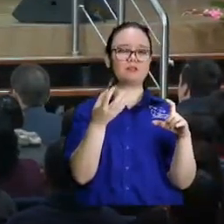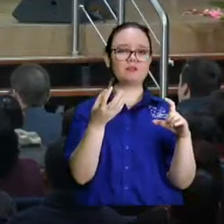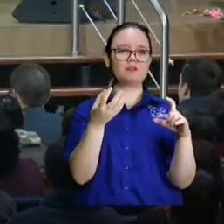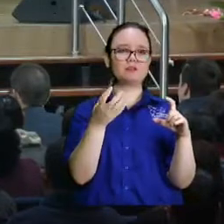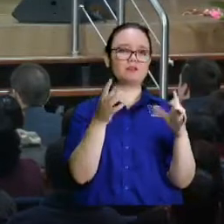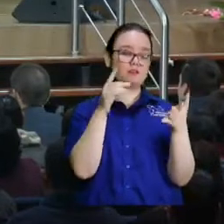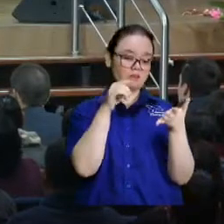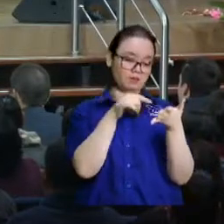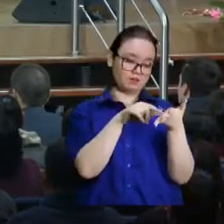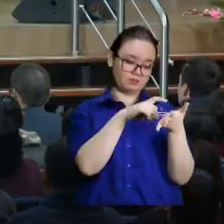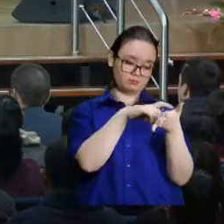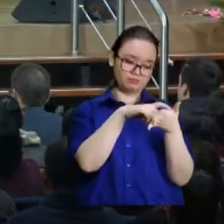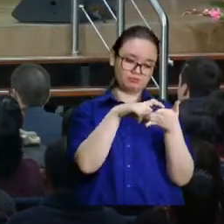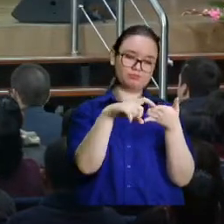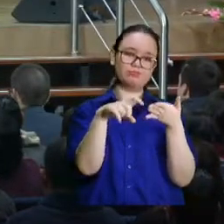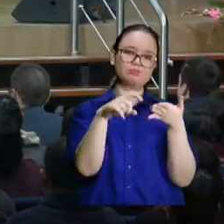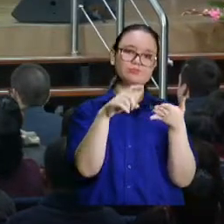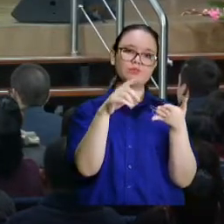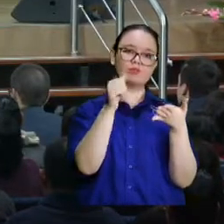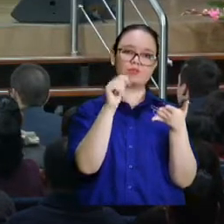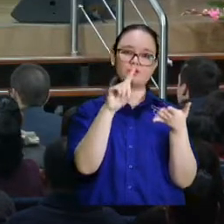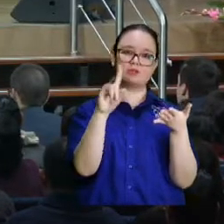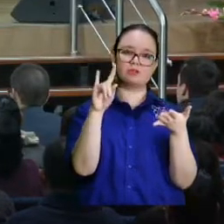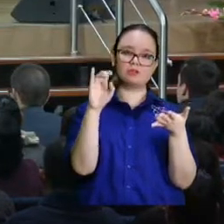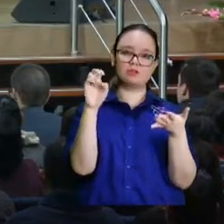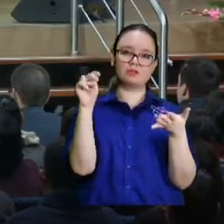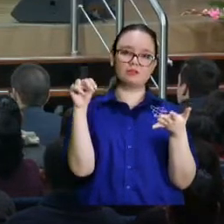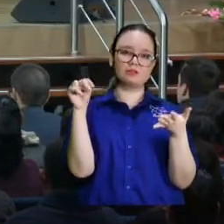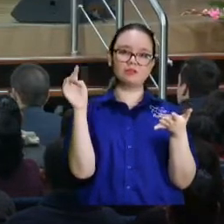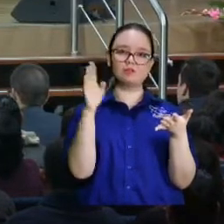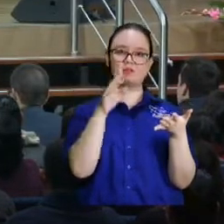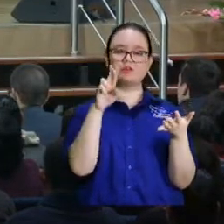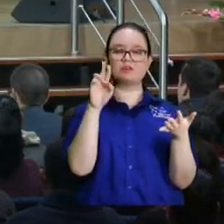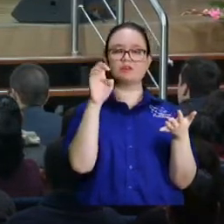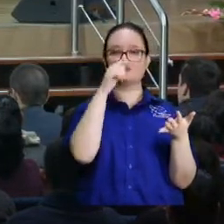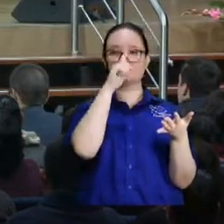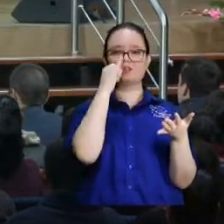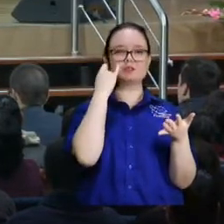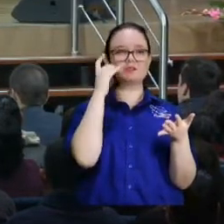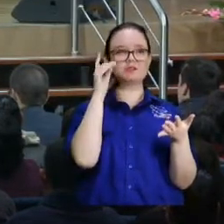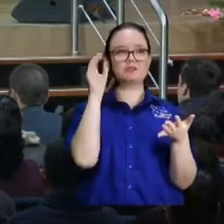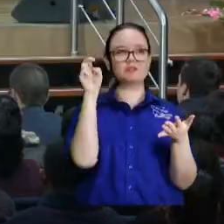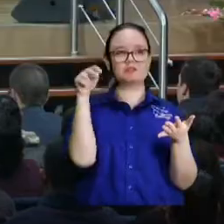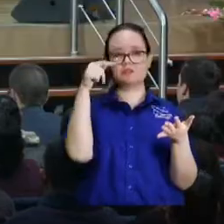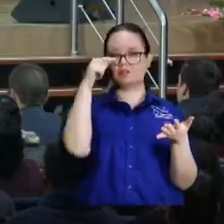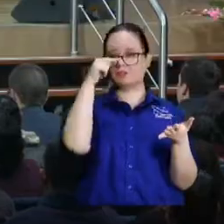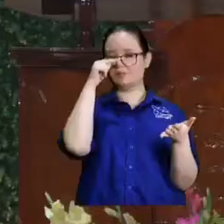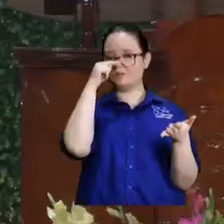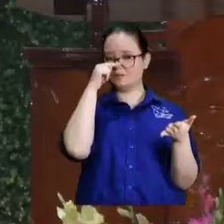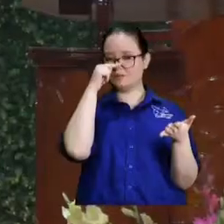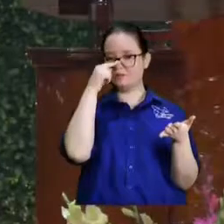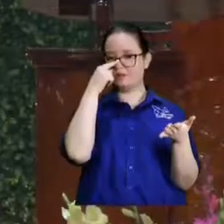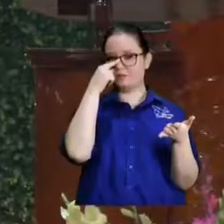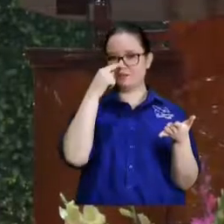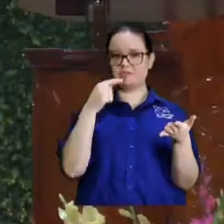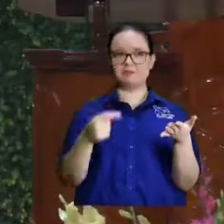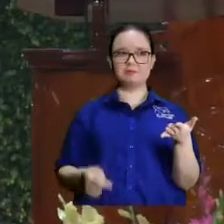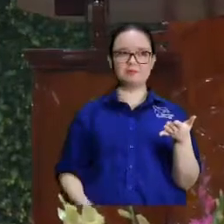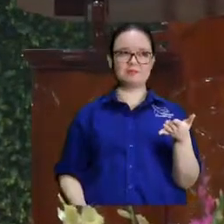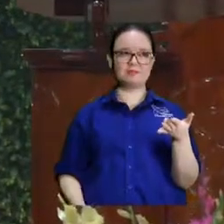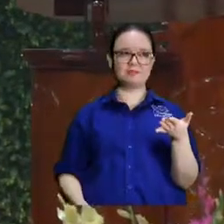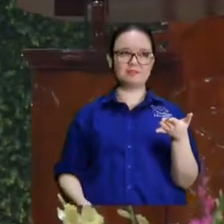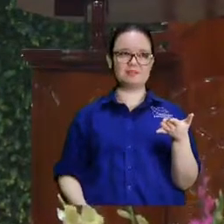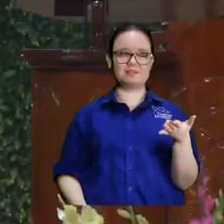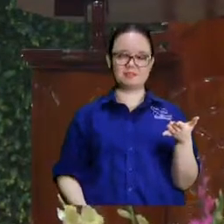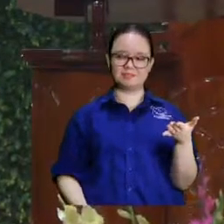ahí dice alien resident no quiere decir residente extraterrestre